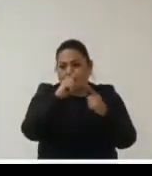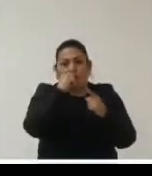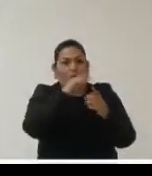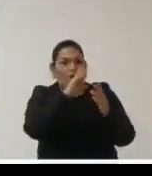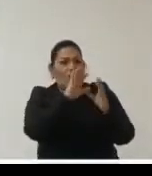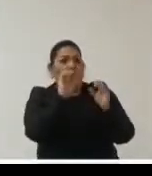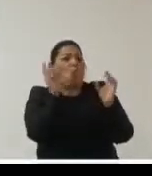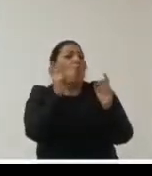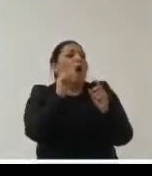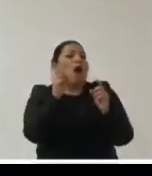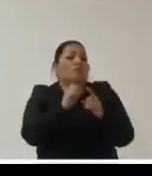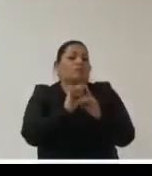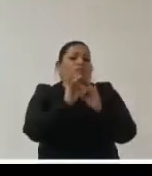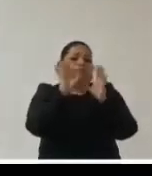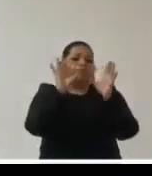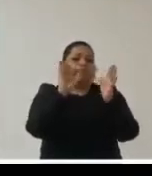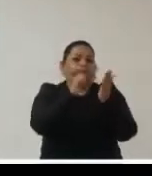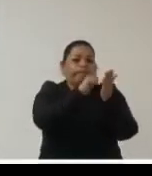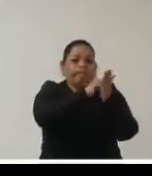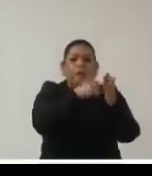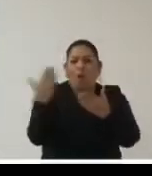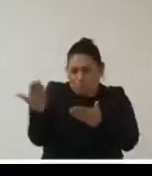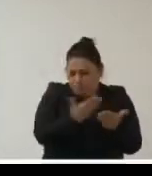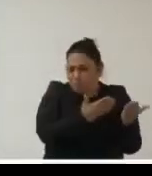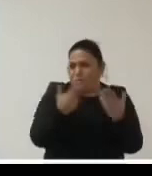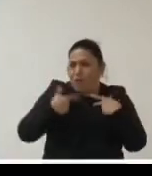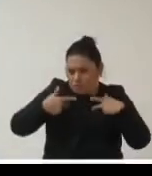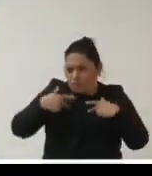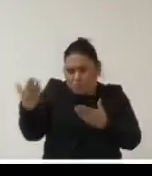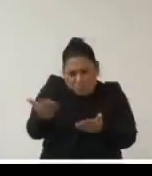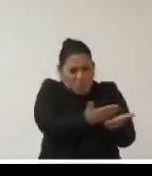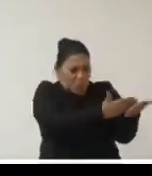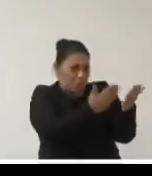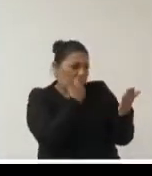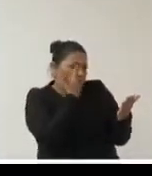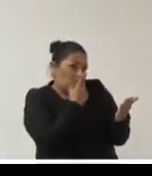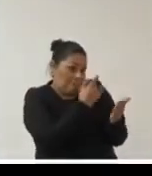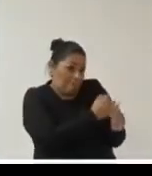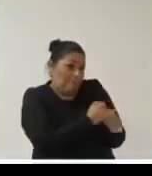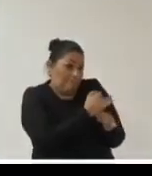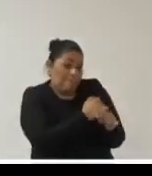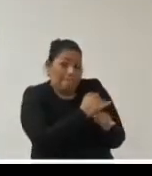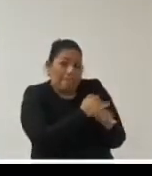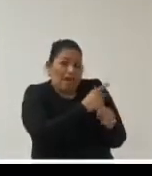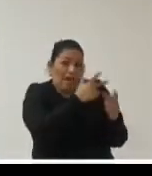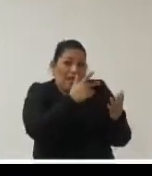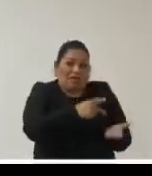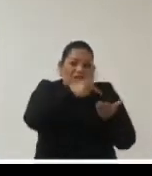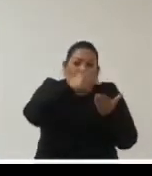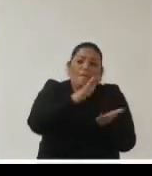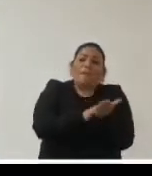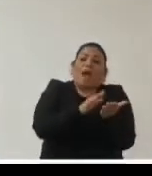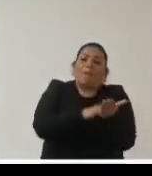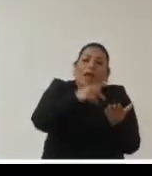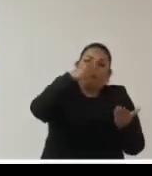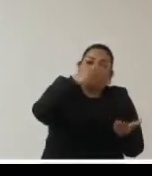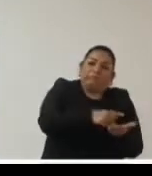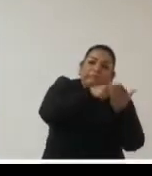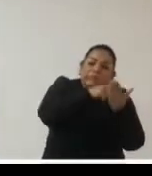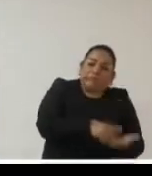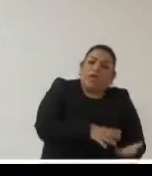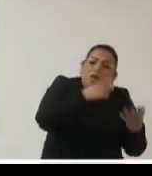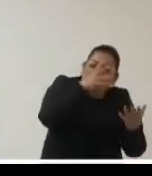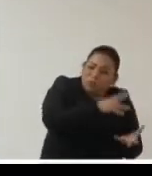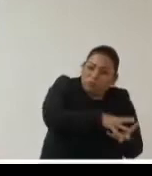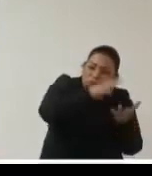la puerta de la Cumberri y le digo al ciudadano pásale búscale y hay kilos y kilos y montañas de información